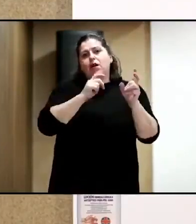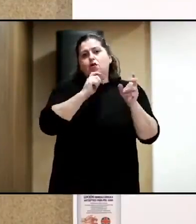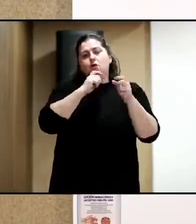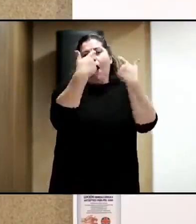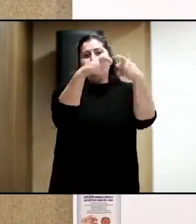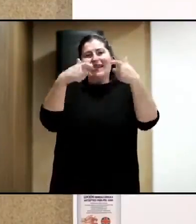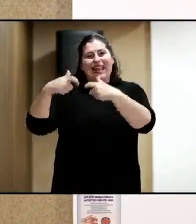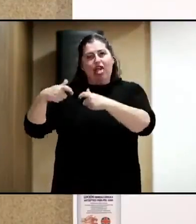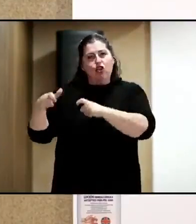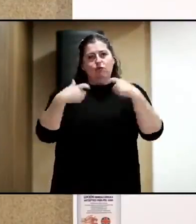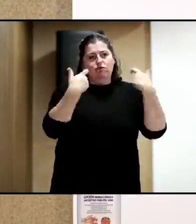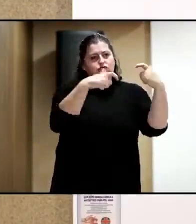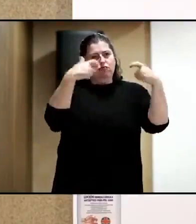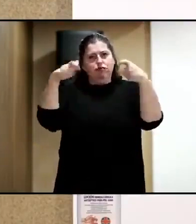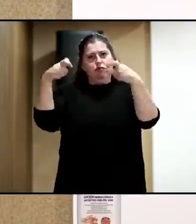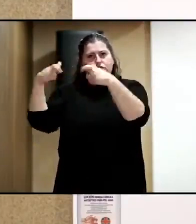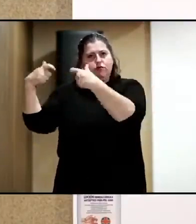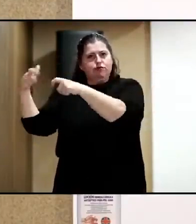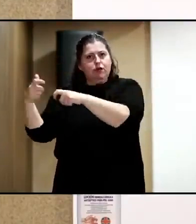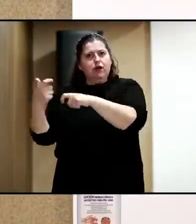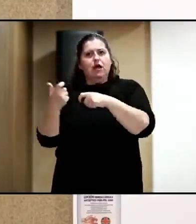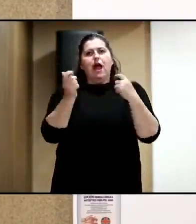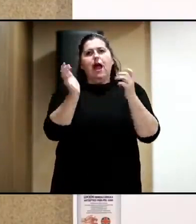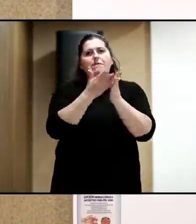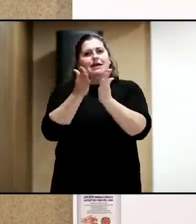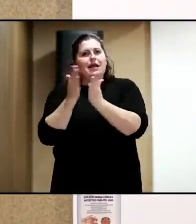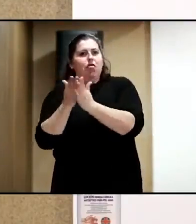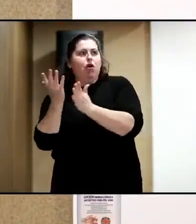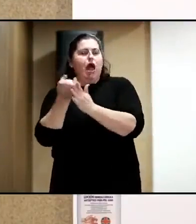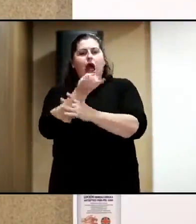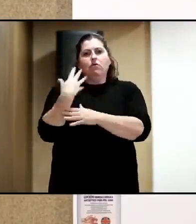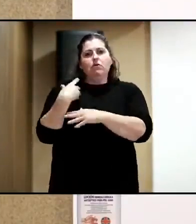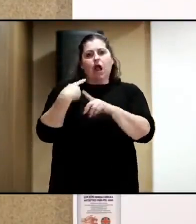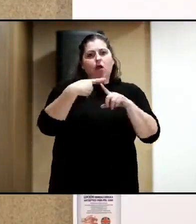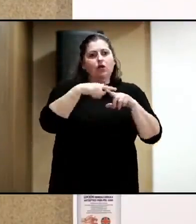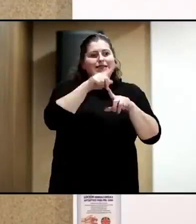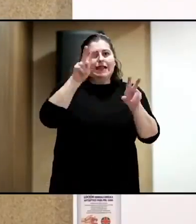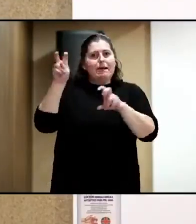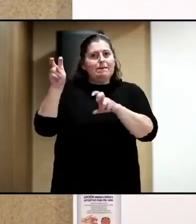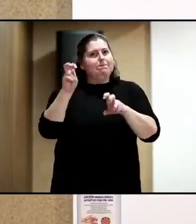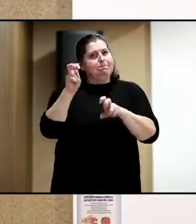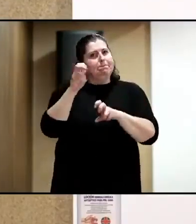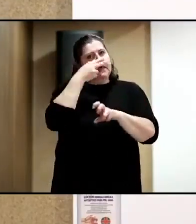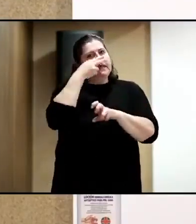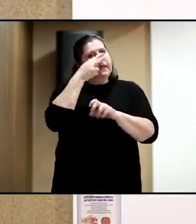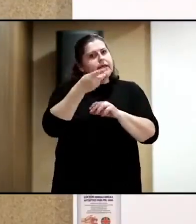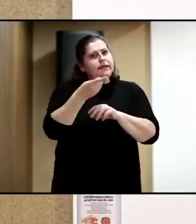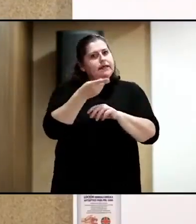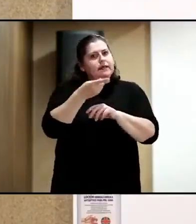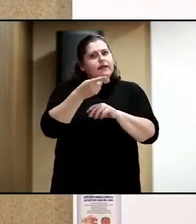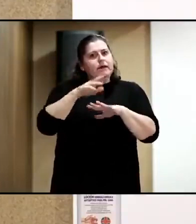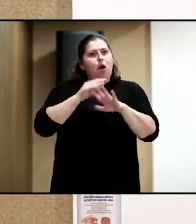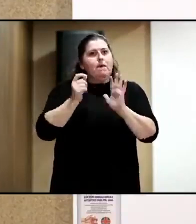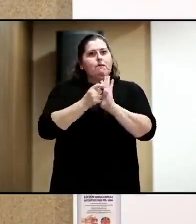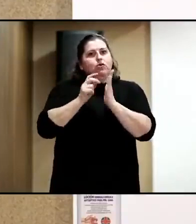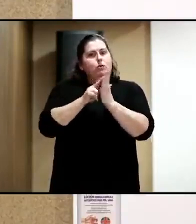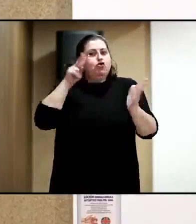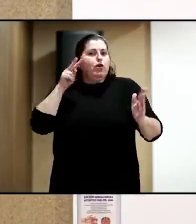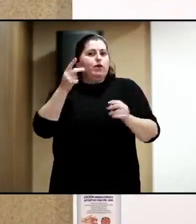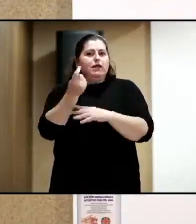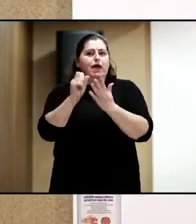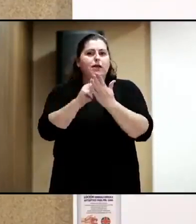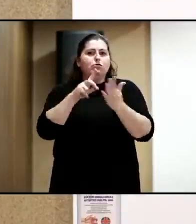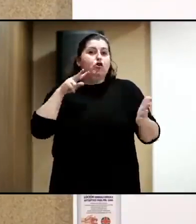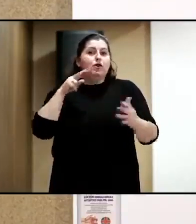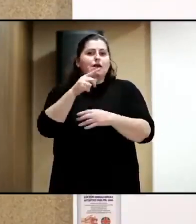contiene, qué cuestiones son interesantes a tener en cuenta desde el punto de vista de un promotor,